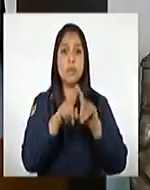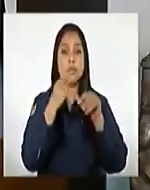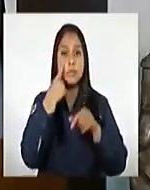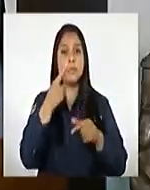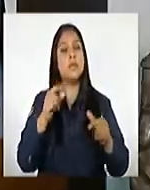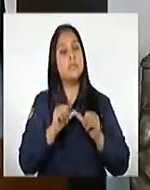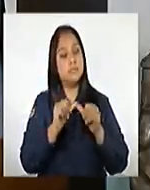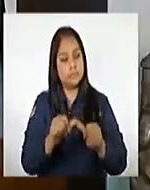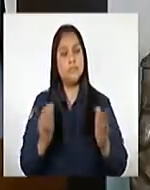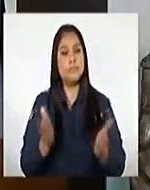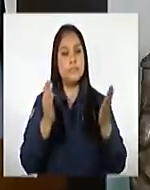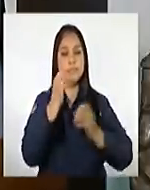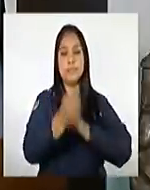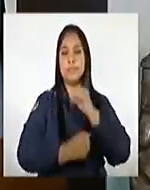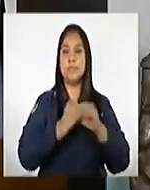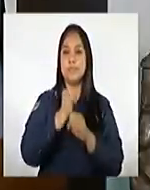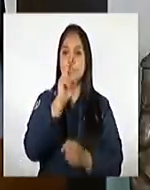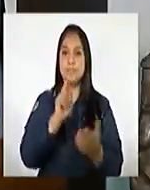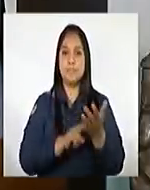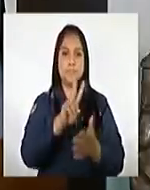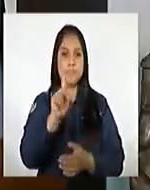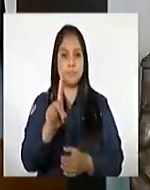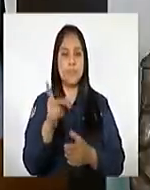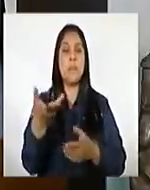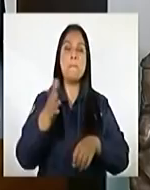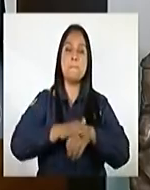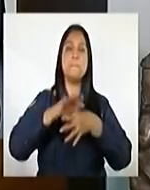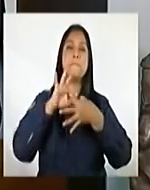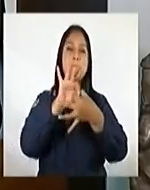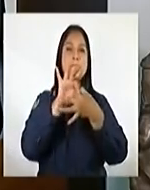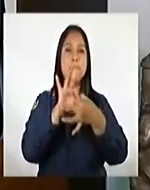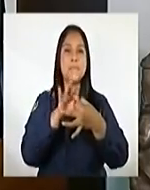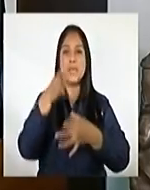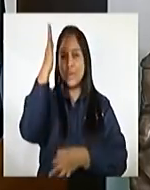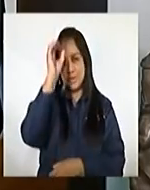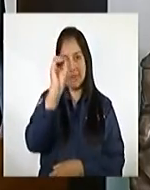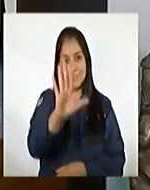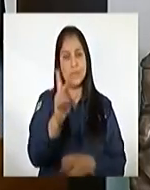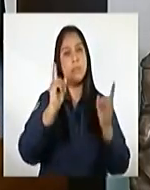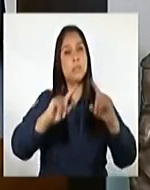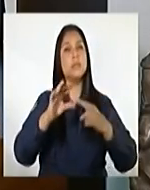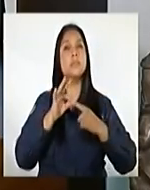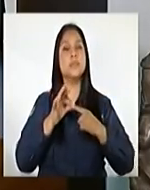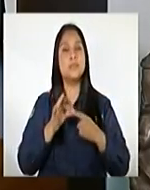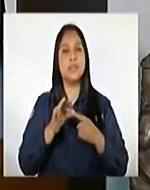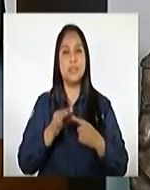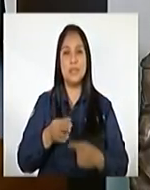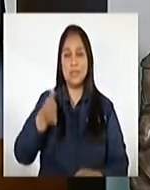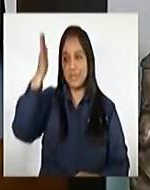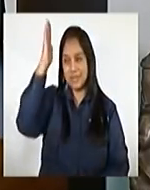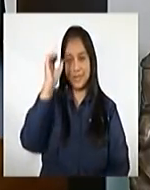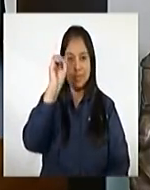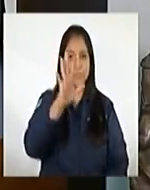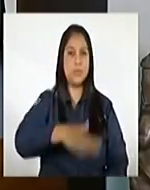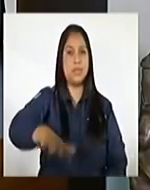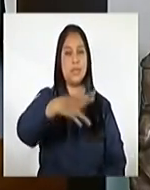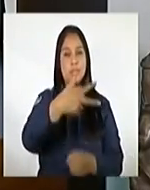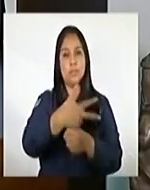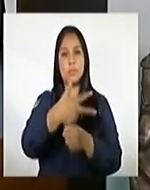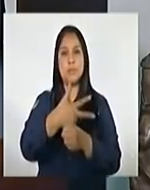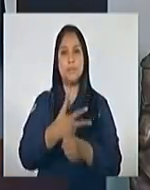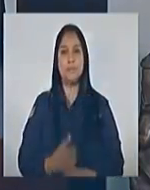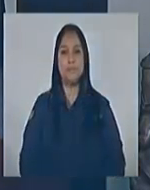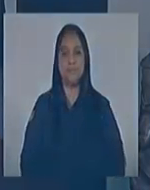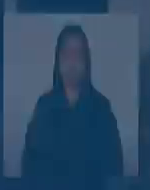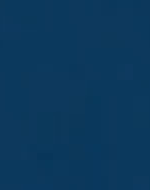a salir del año 2021 más unidos que nunca. Que Dios les bendiga, pero especialmente que Dios bendiga a Guatemala.